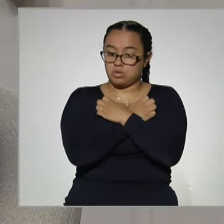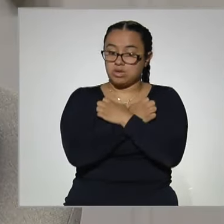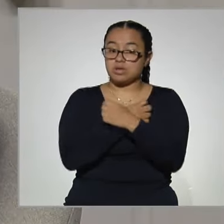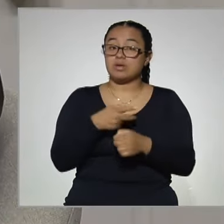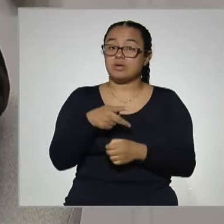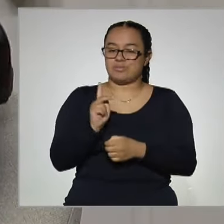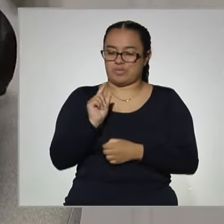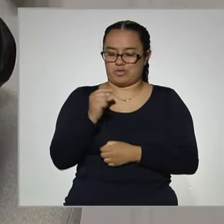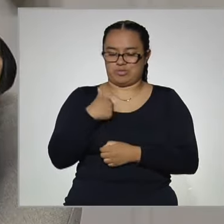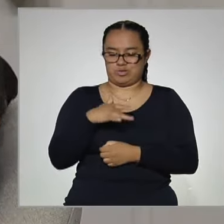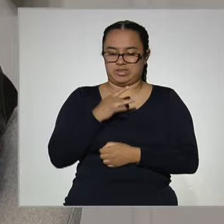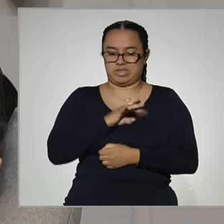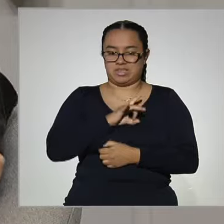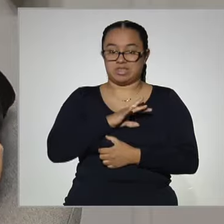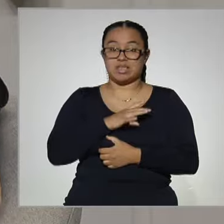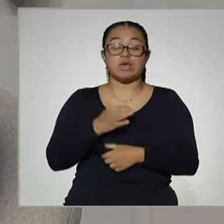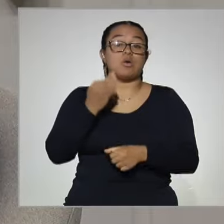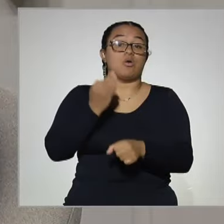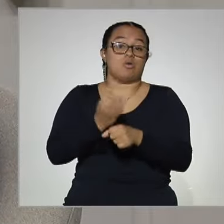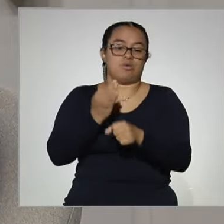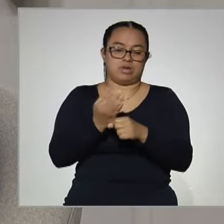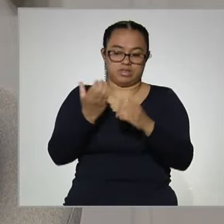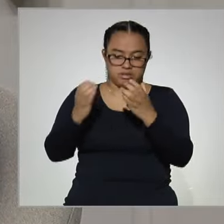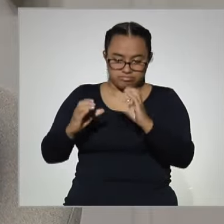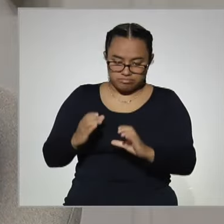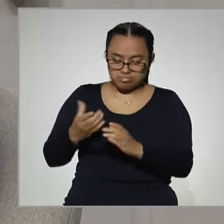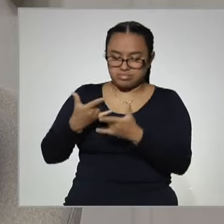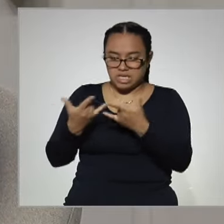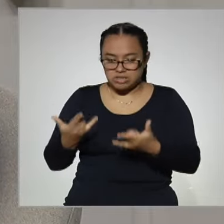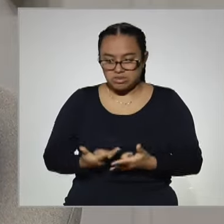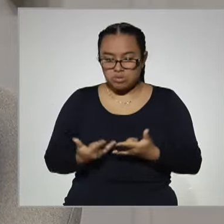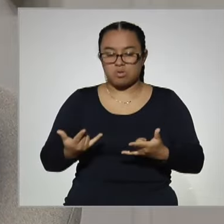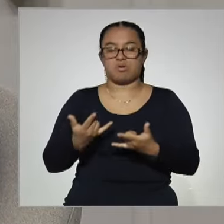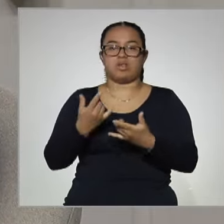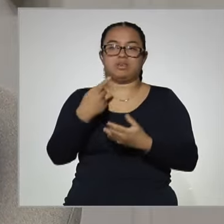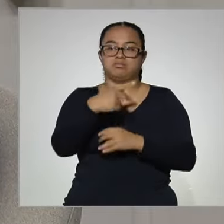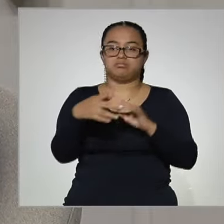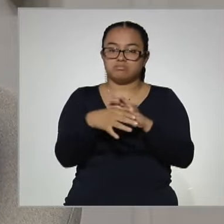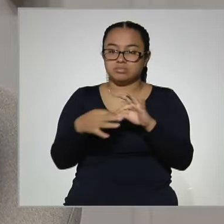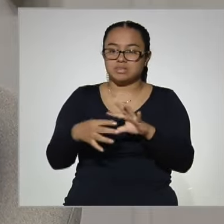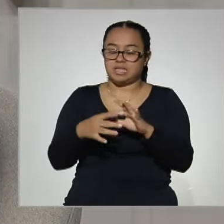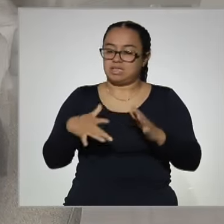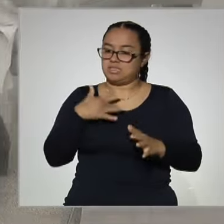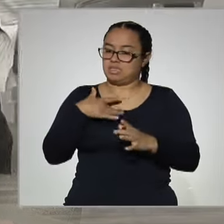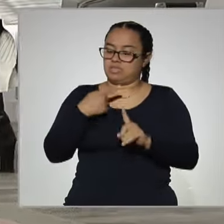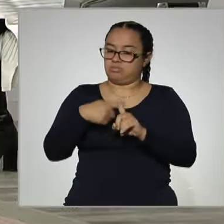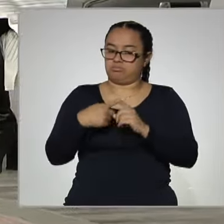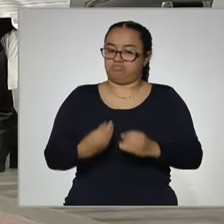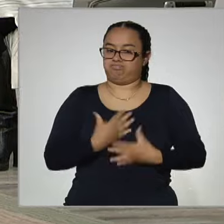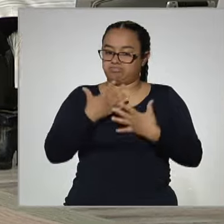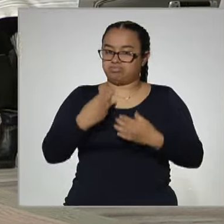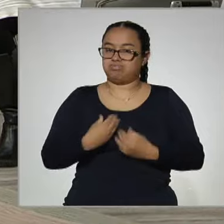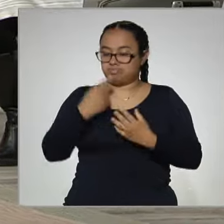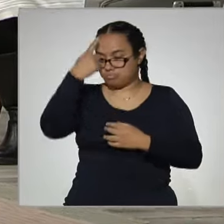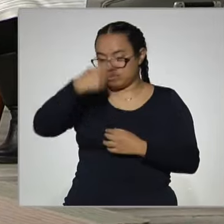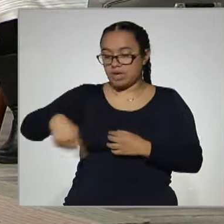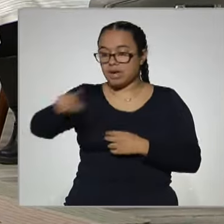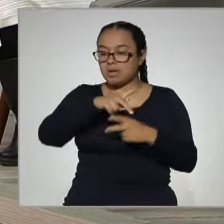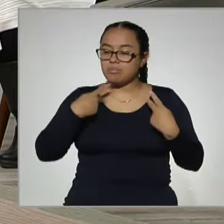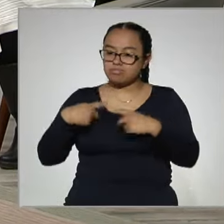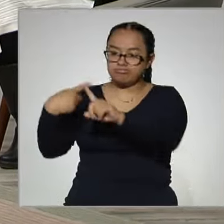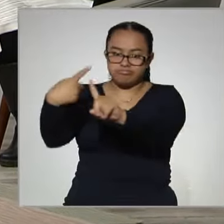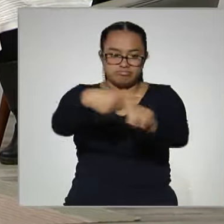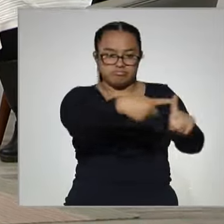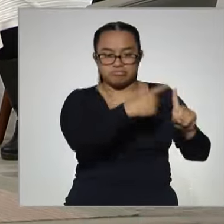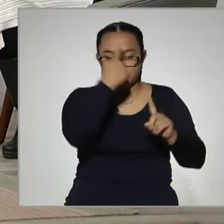de temor. Entonces la gente ahorita que nos están dando todos sus testimonios y nos están diciendo si están motivando bastante a otras personas a continuar